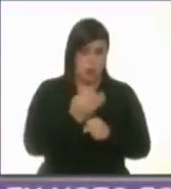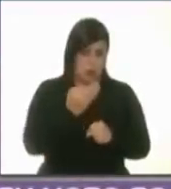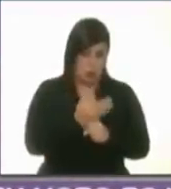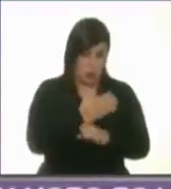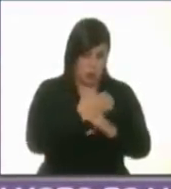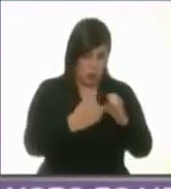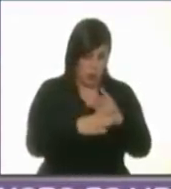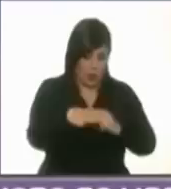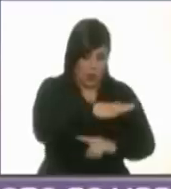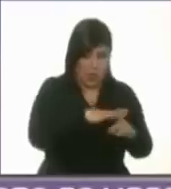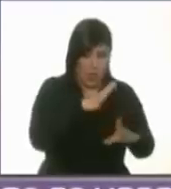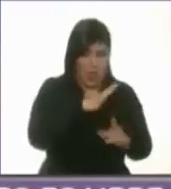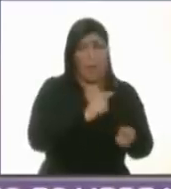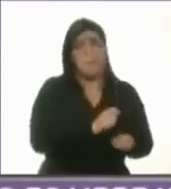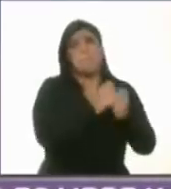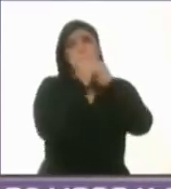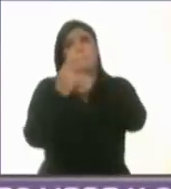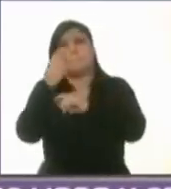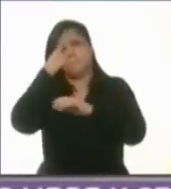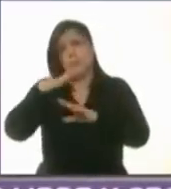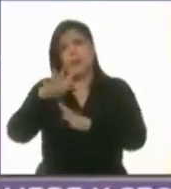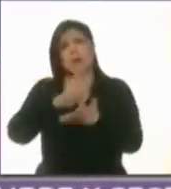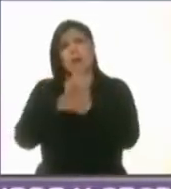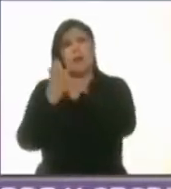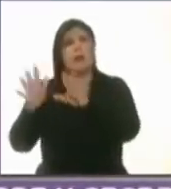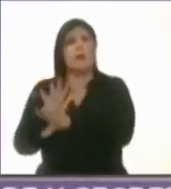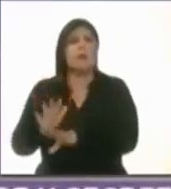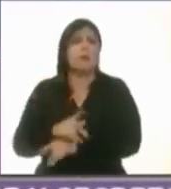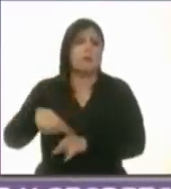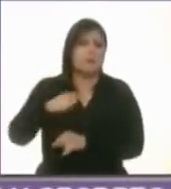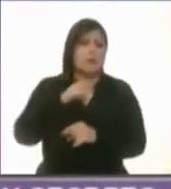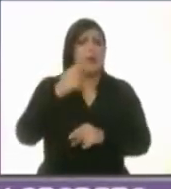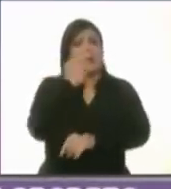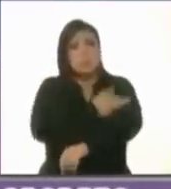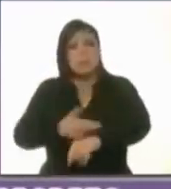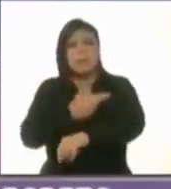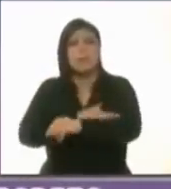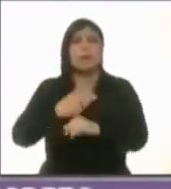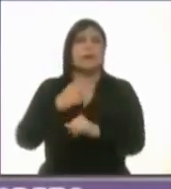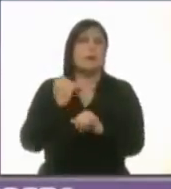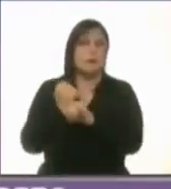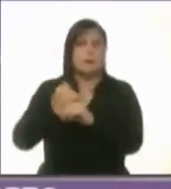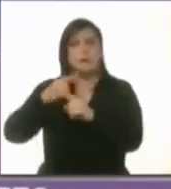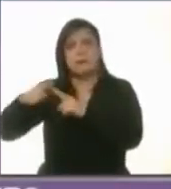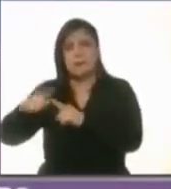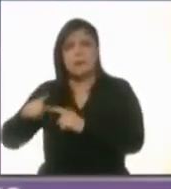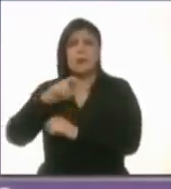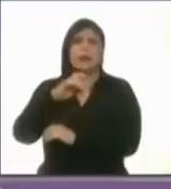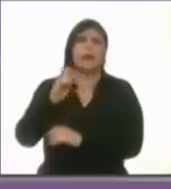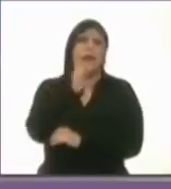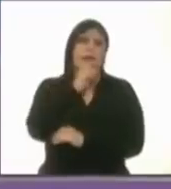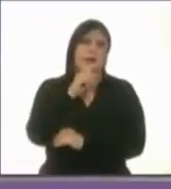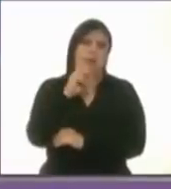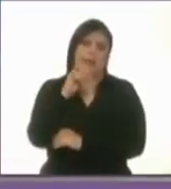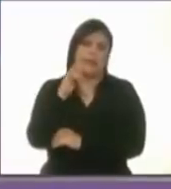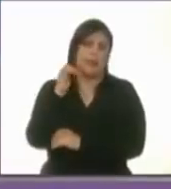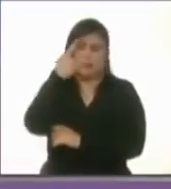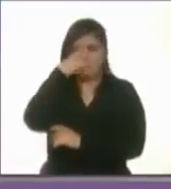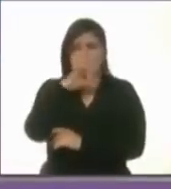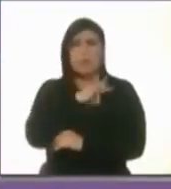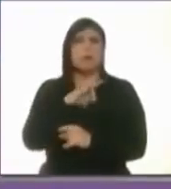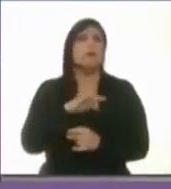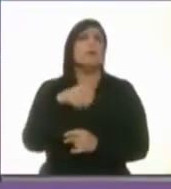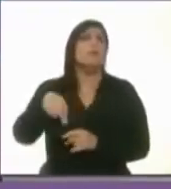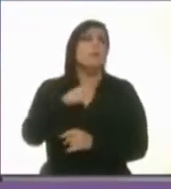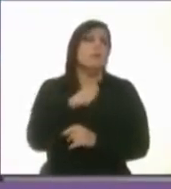a un gobierno digital y a trámites electrónicos. Eso va a permitir que acabemos con la corrupción y que realmente pasemos un